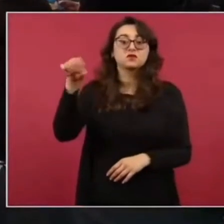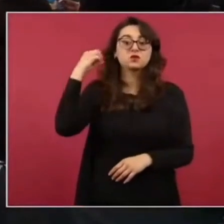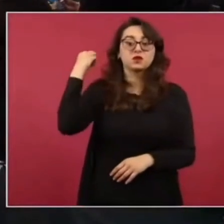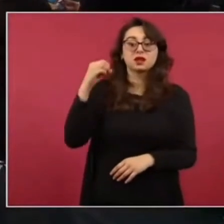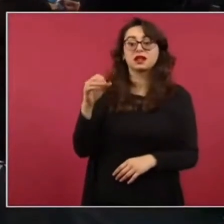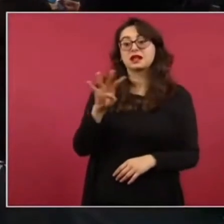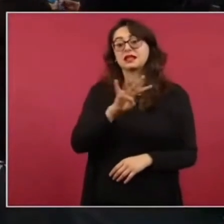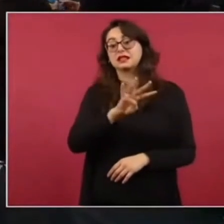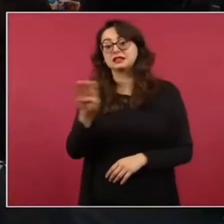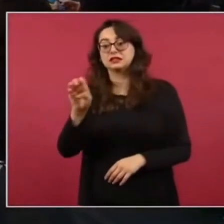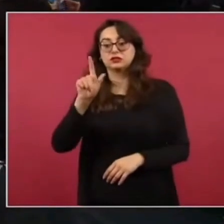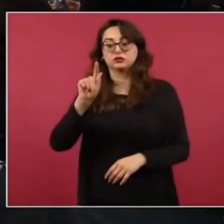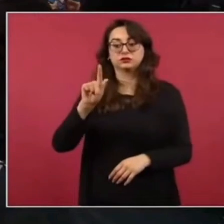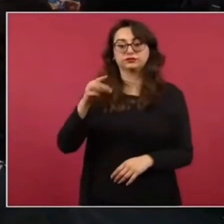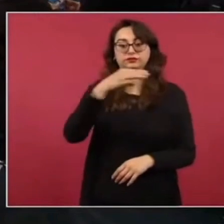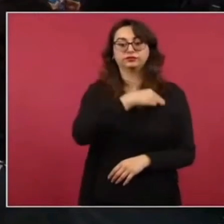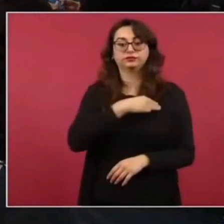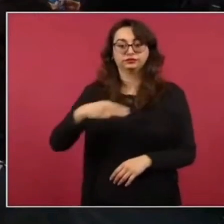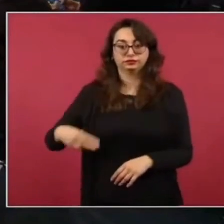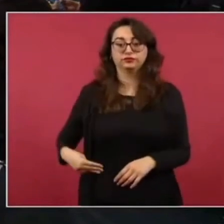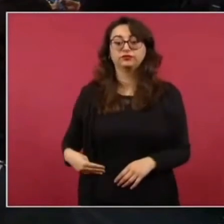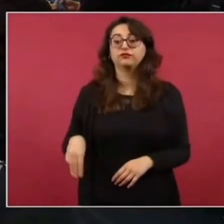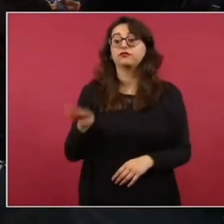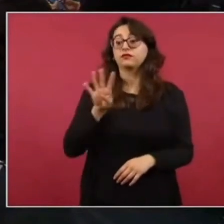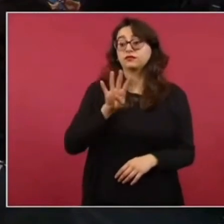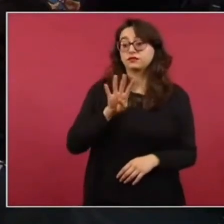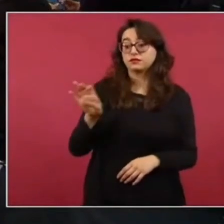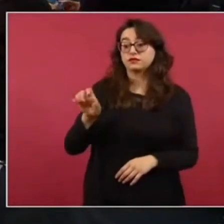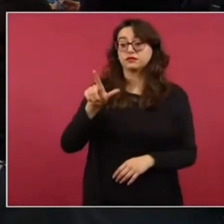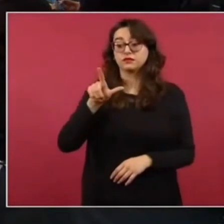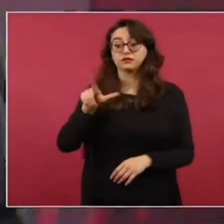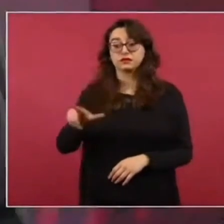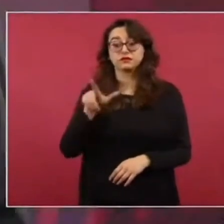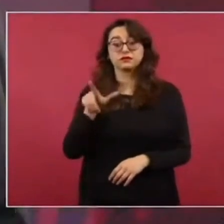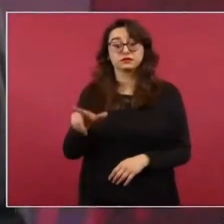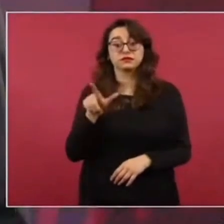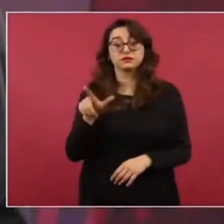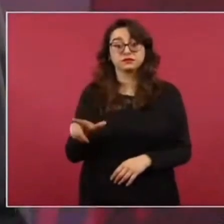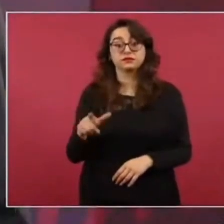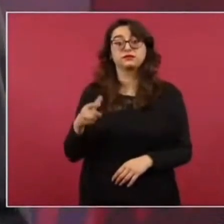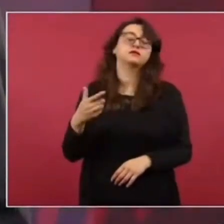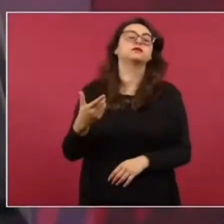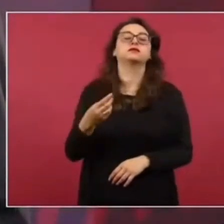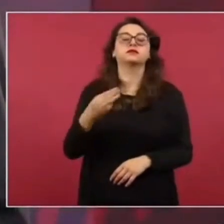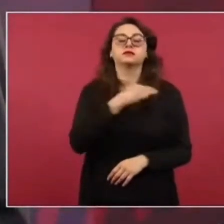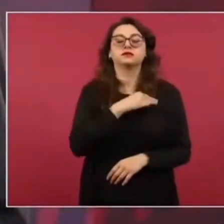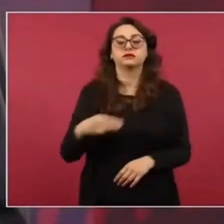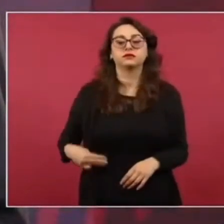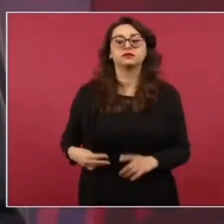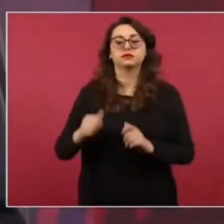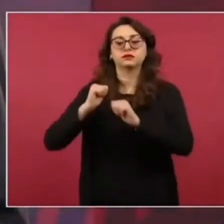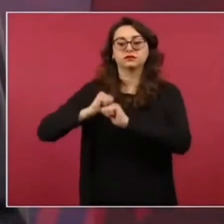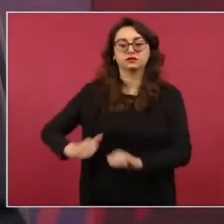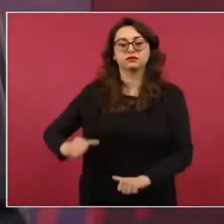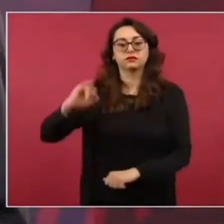y 417 de los 570 son de usos y costumbres.